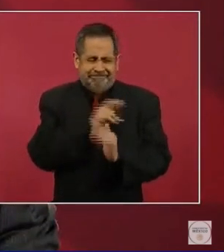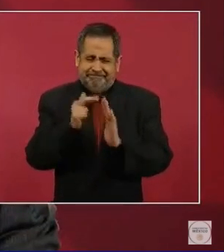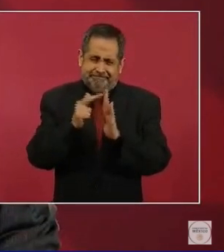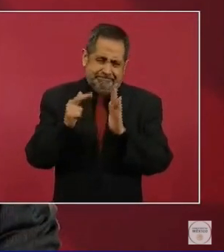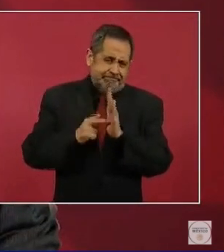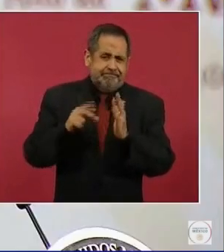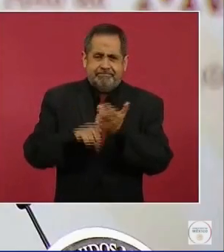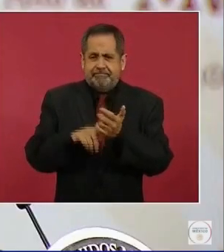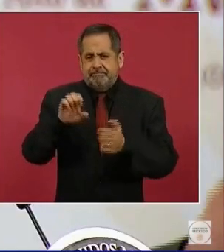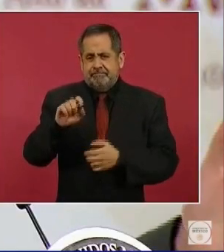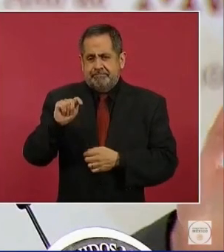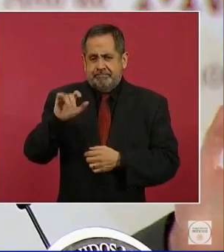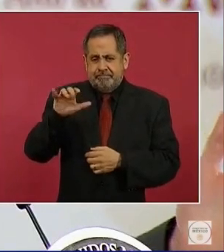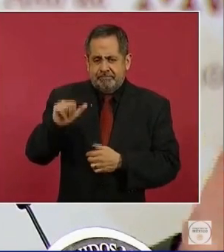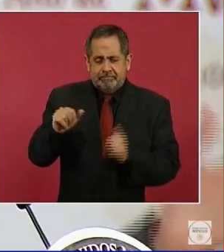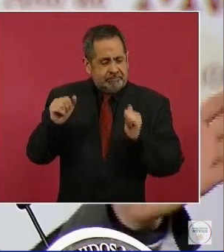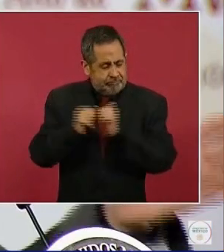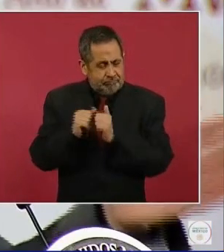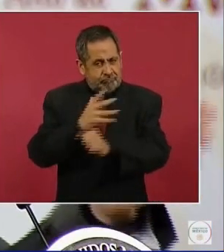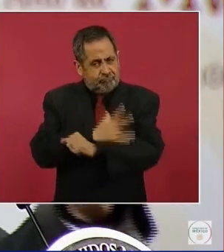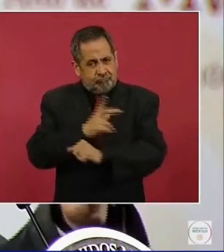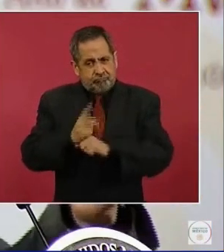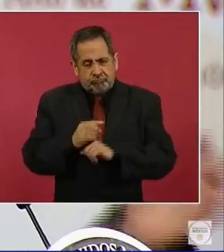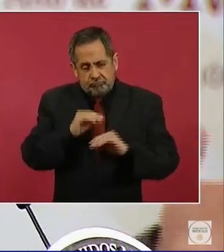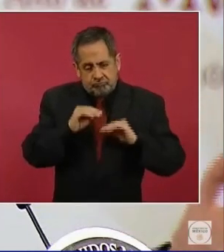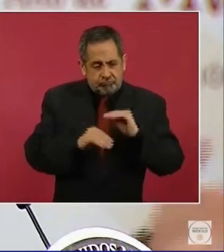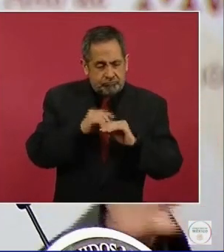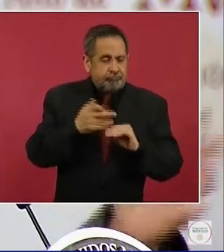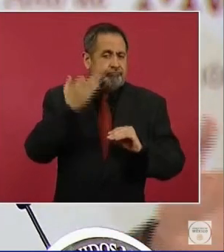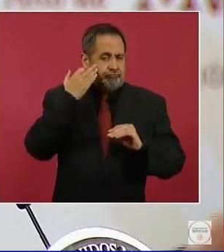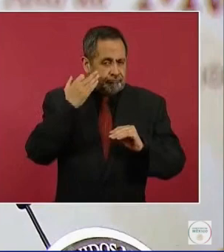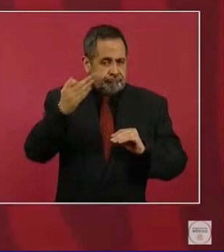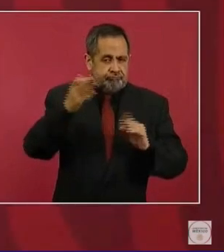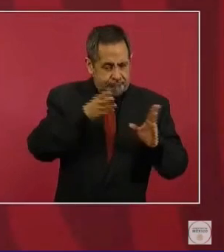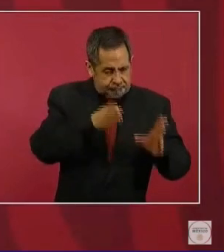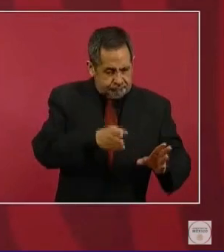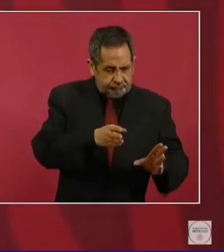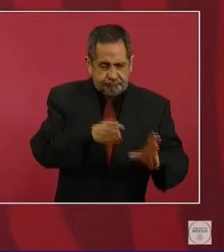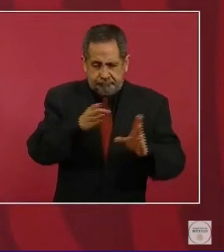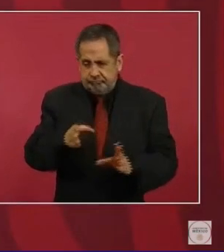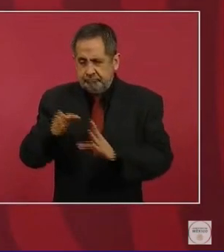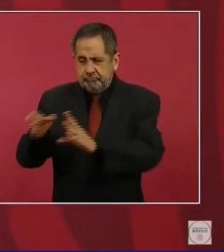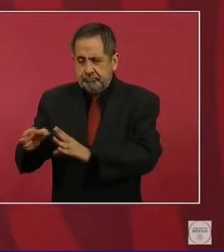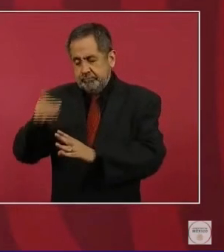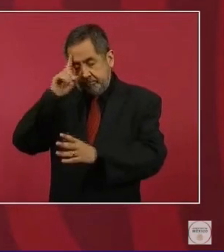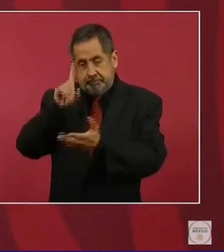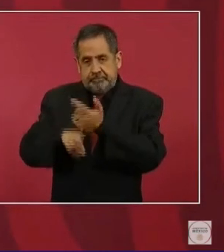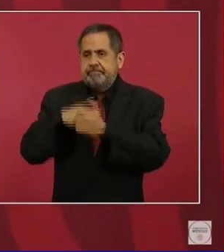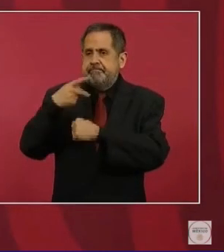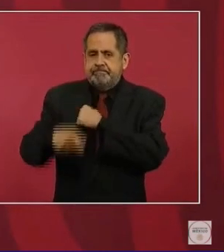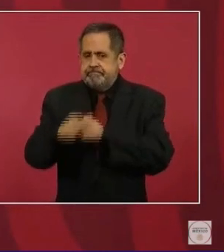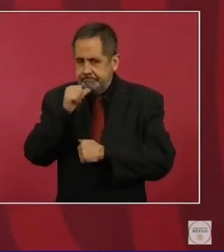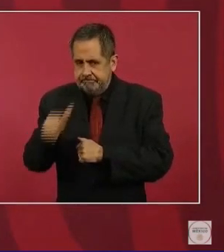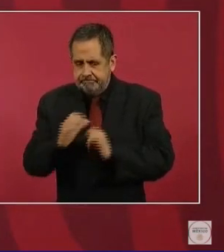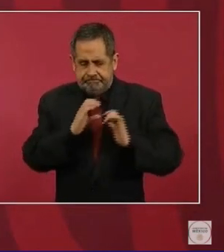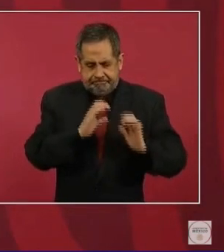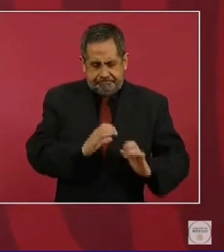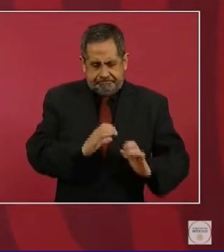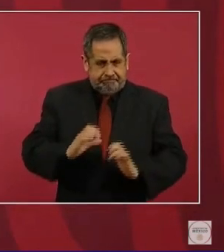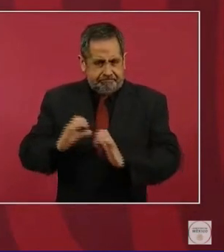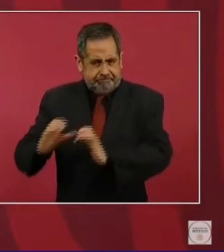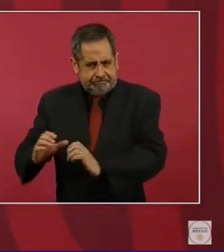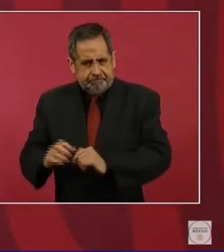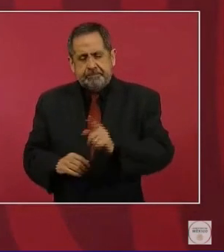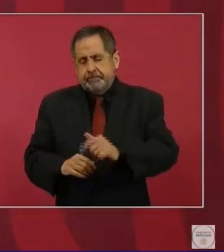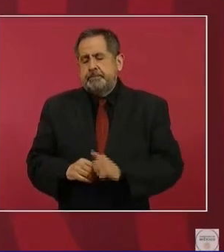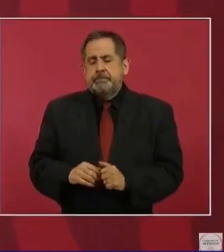ética en la conducción y se van haciendo por fases para no exponer a nadie a riesgos innecesarios. Las noticias